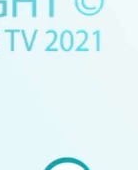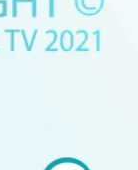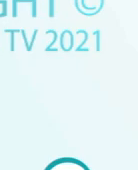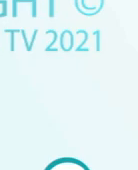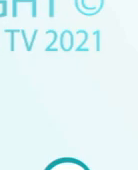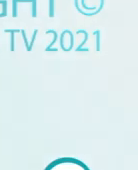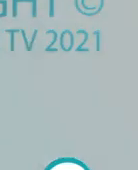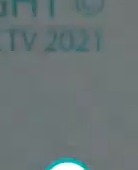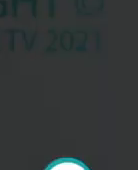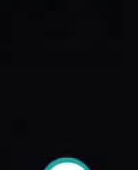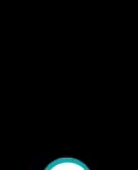¡Gracias por ver el video!